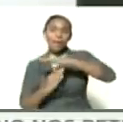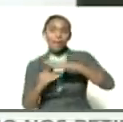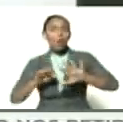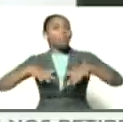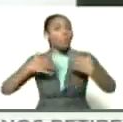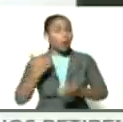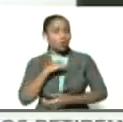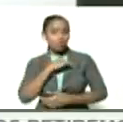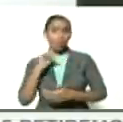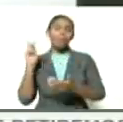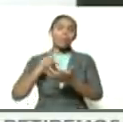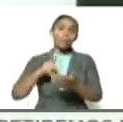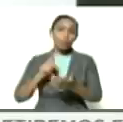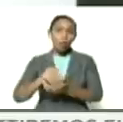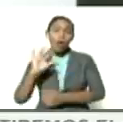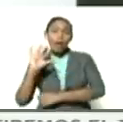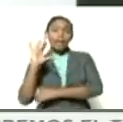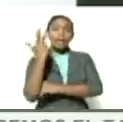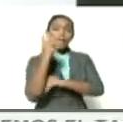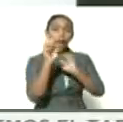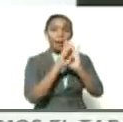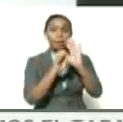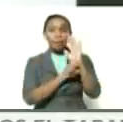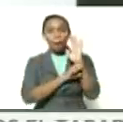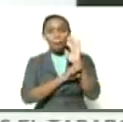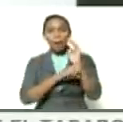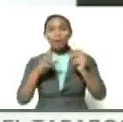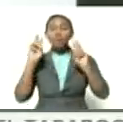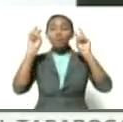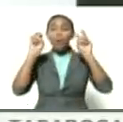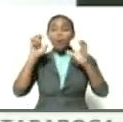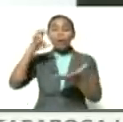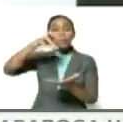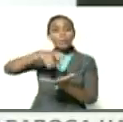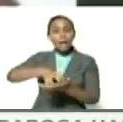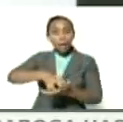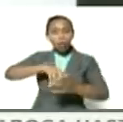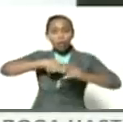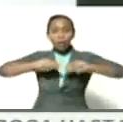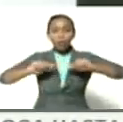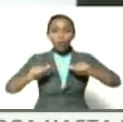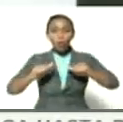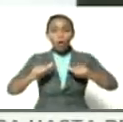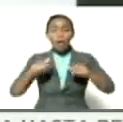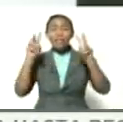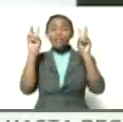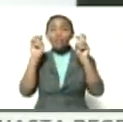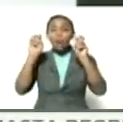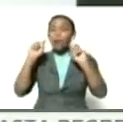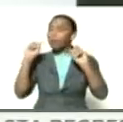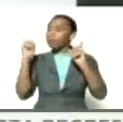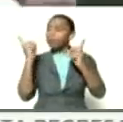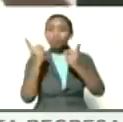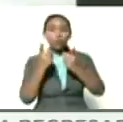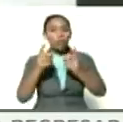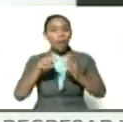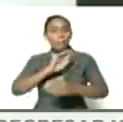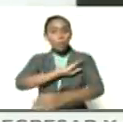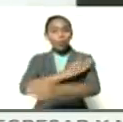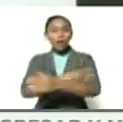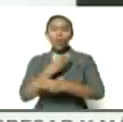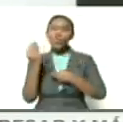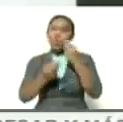somos parte. Y el quinto módulo, presidente, el nuevo Estado, territorio y la nueva geometría del poder. Cómo nos